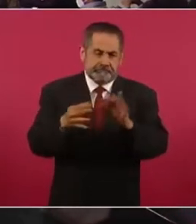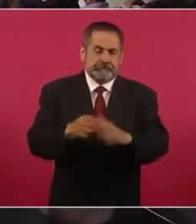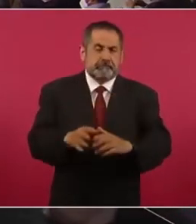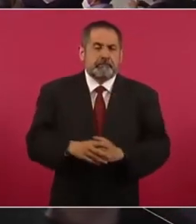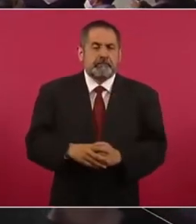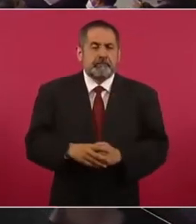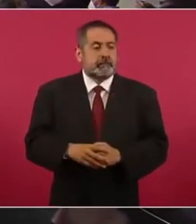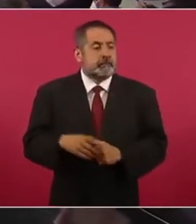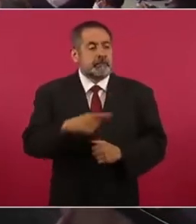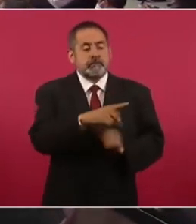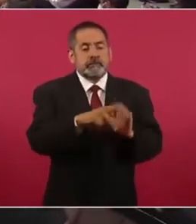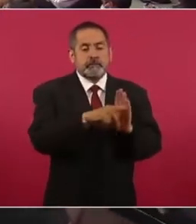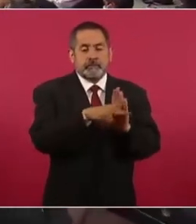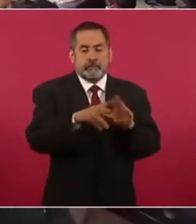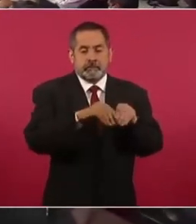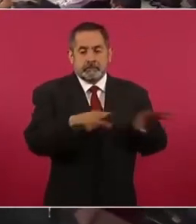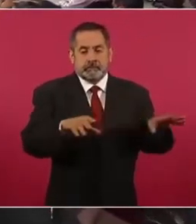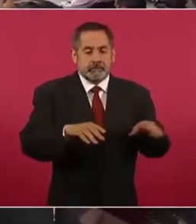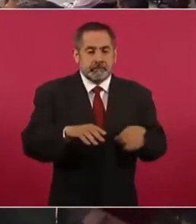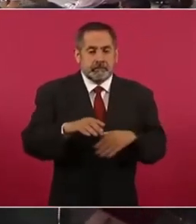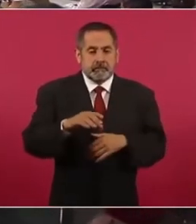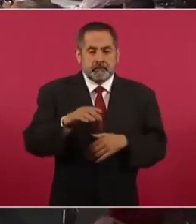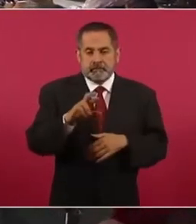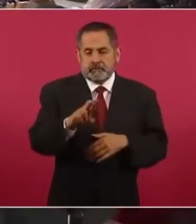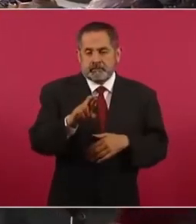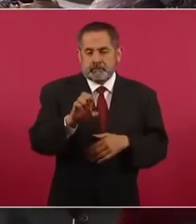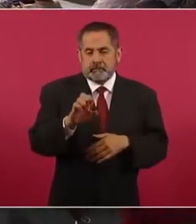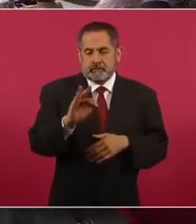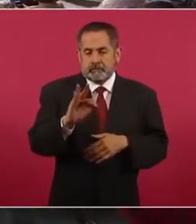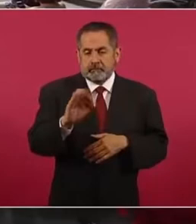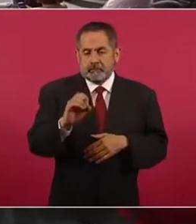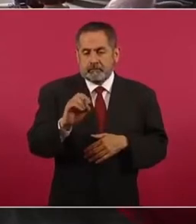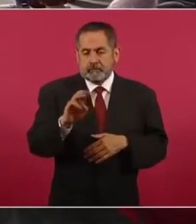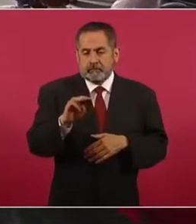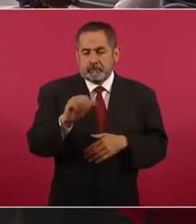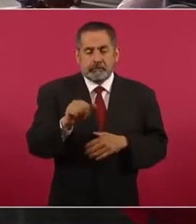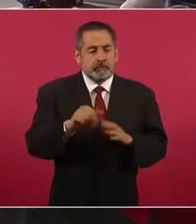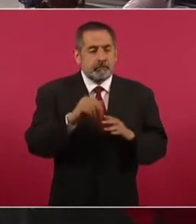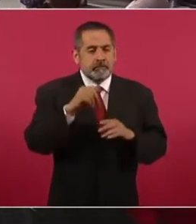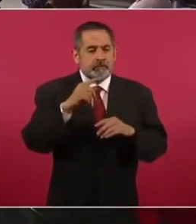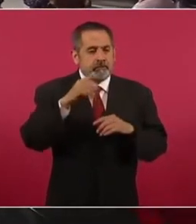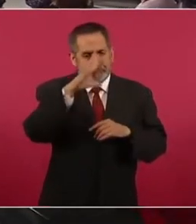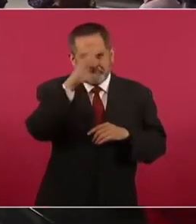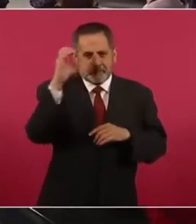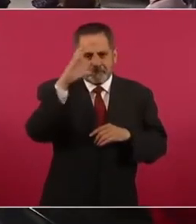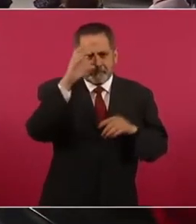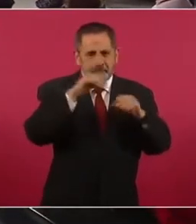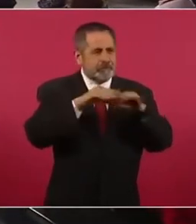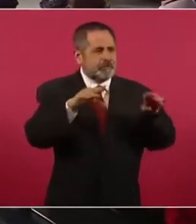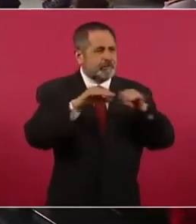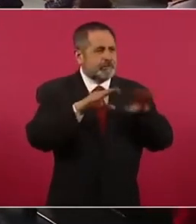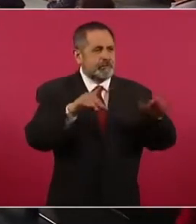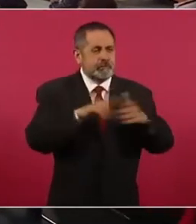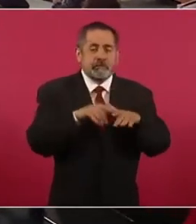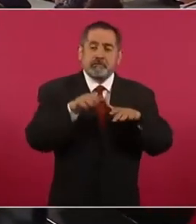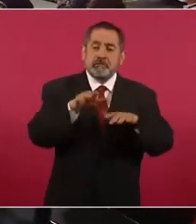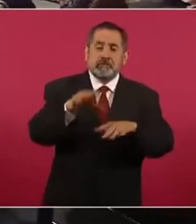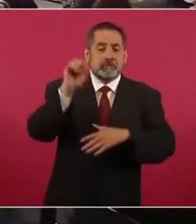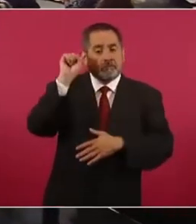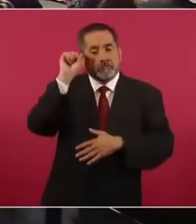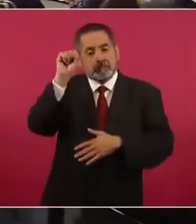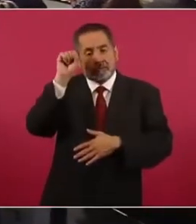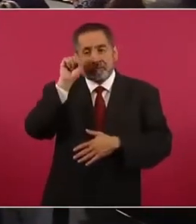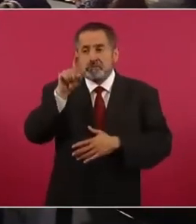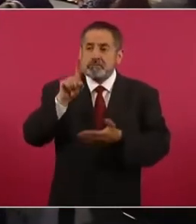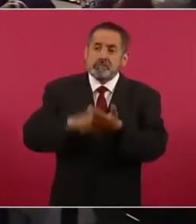Reforma publica fotografías y denuncia del sindicato petrolero sobre su puesto